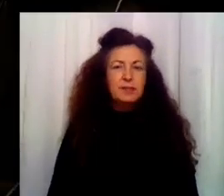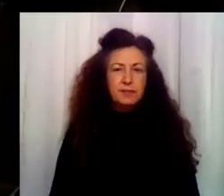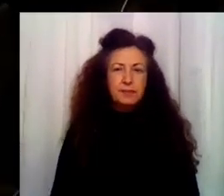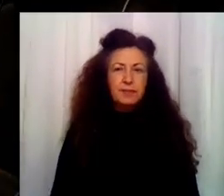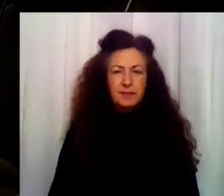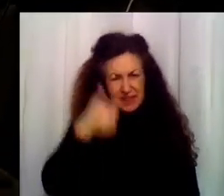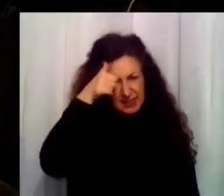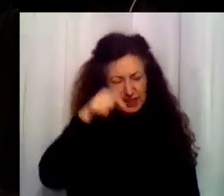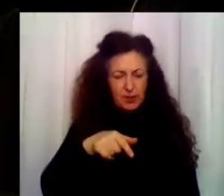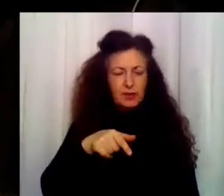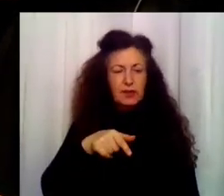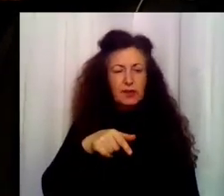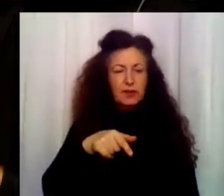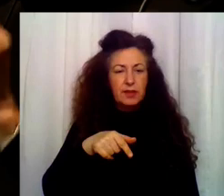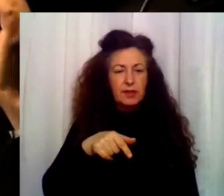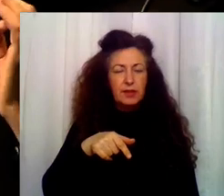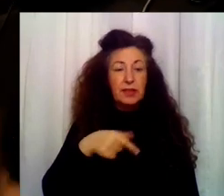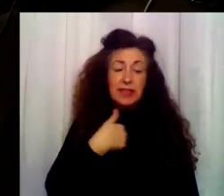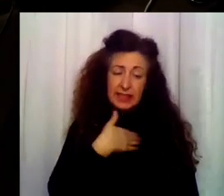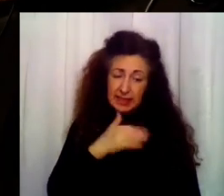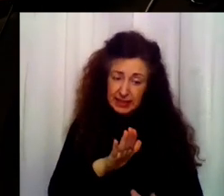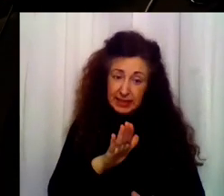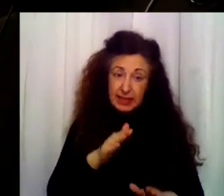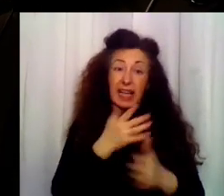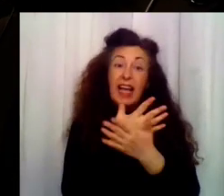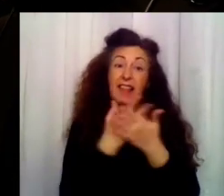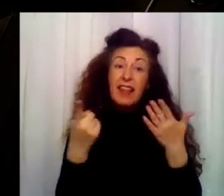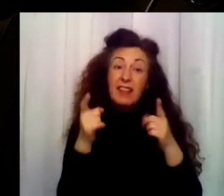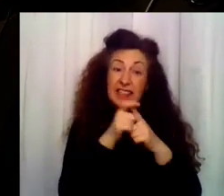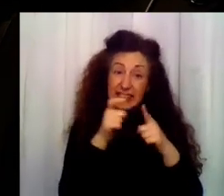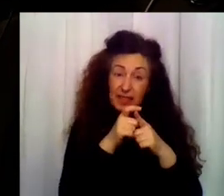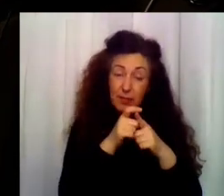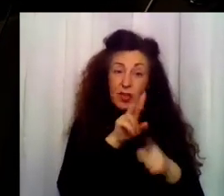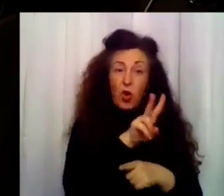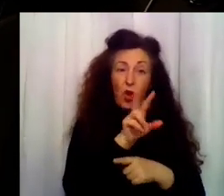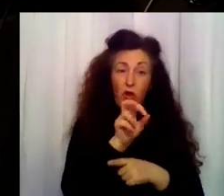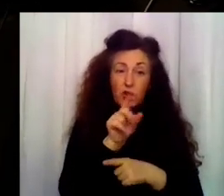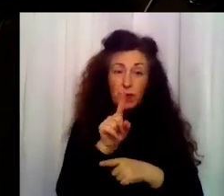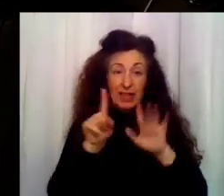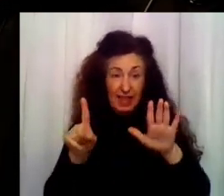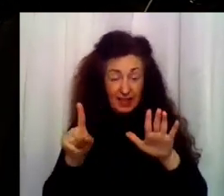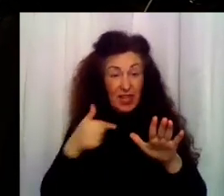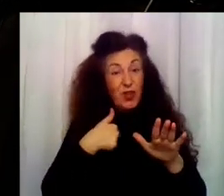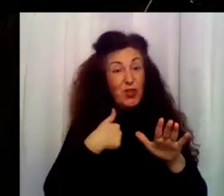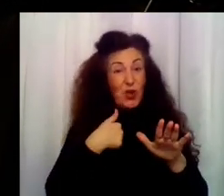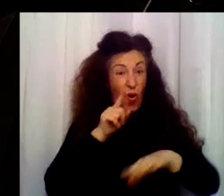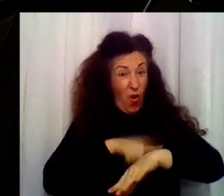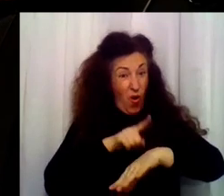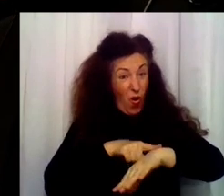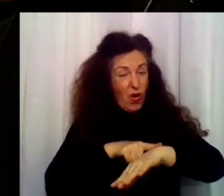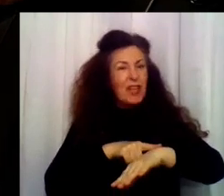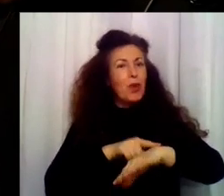Mamá. Mamá. Rubén, espera un momento. 16 de mayo del 2016. A estas horas yo estaba de parto. Tenía 33